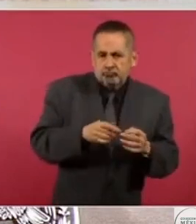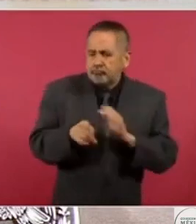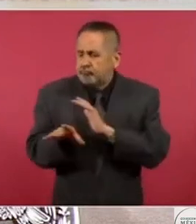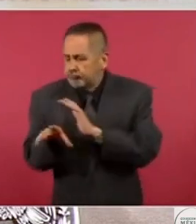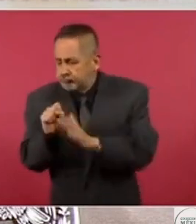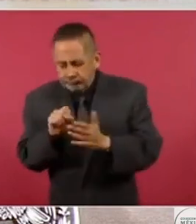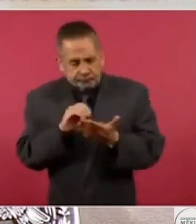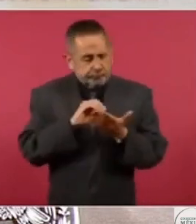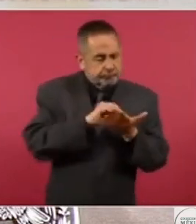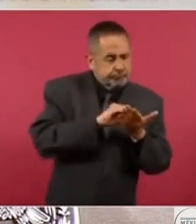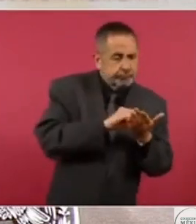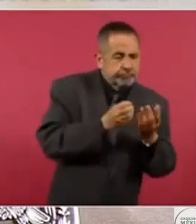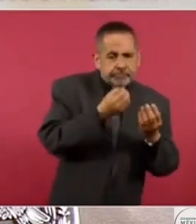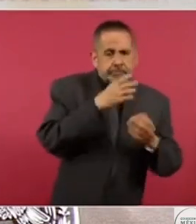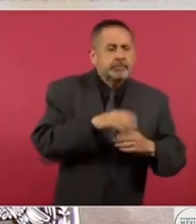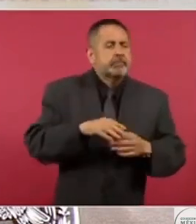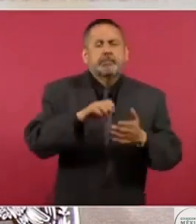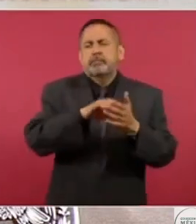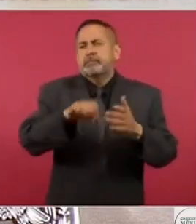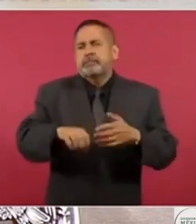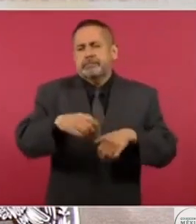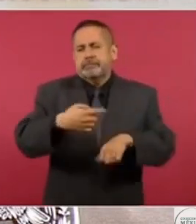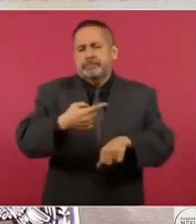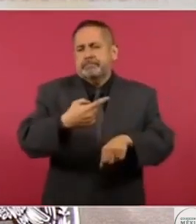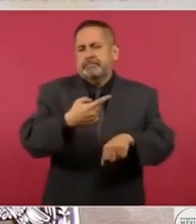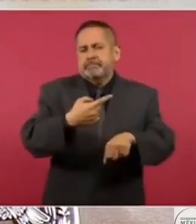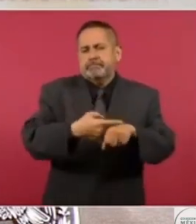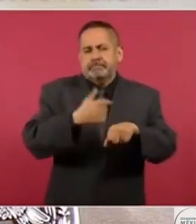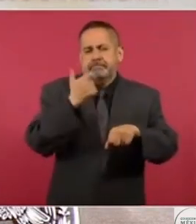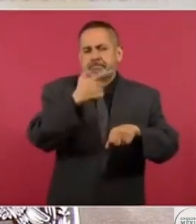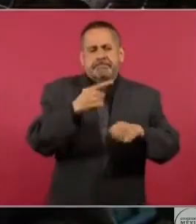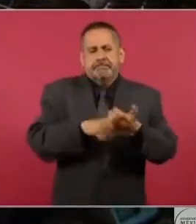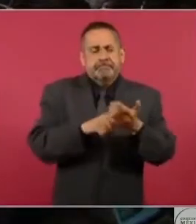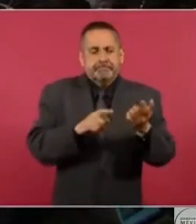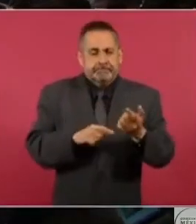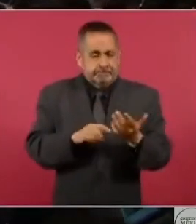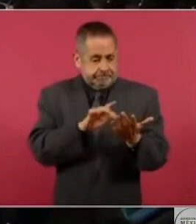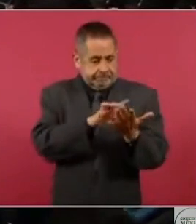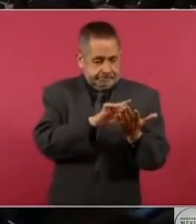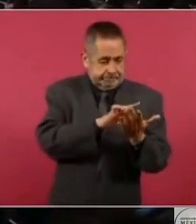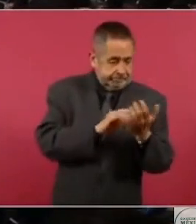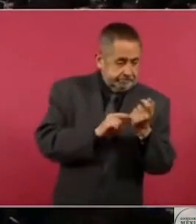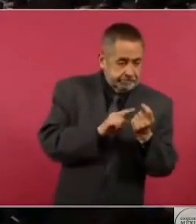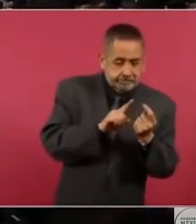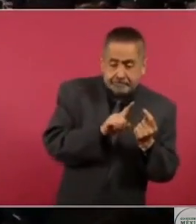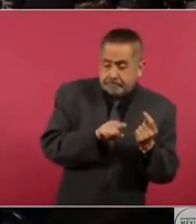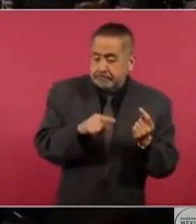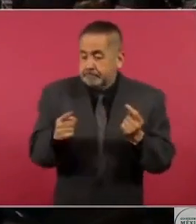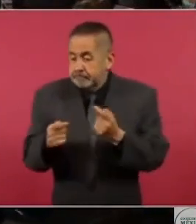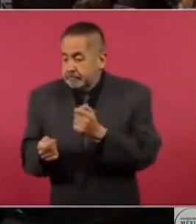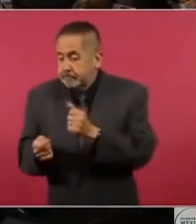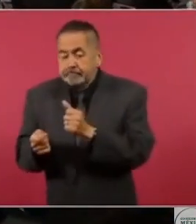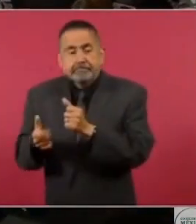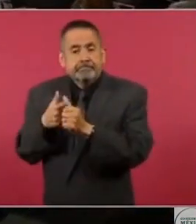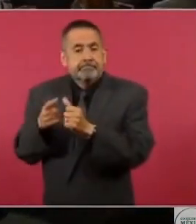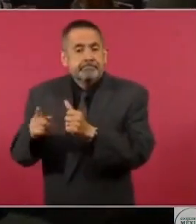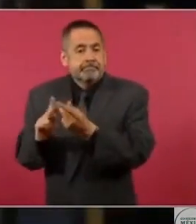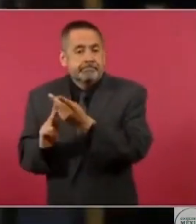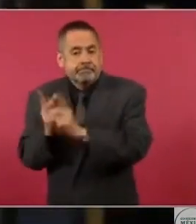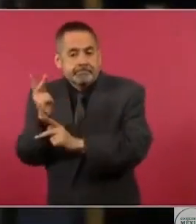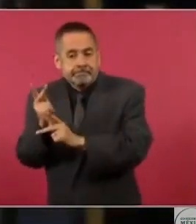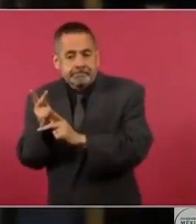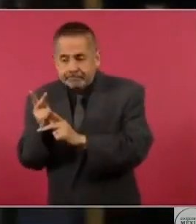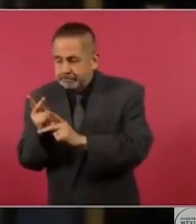Si ustedes me dicen una enfermedad que no tenga un medicamento que su base fue creada, desarrollada